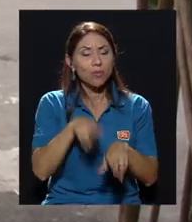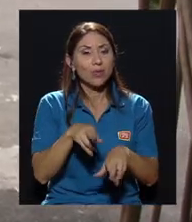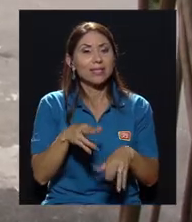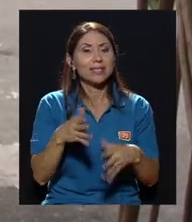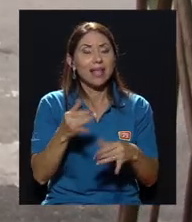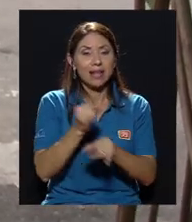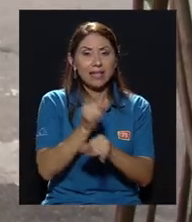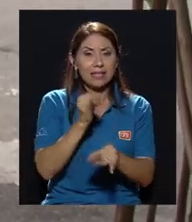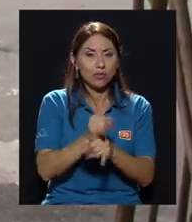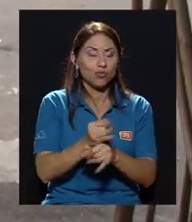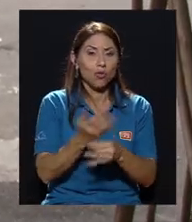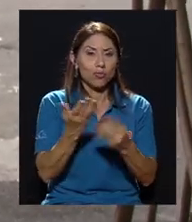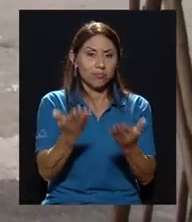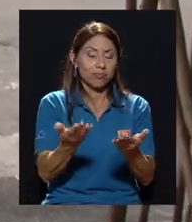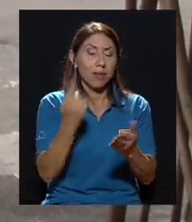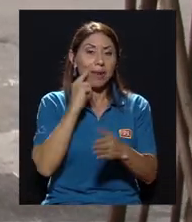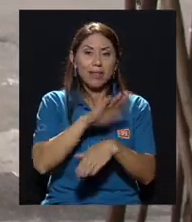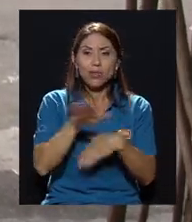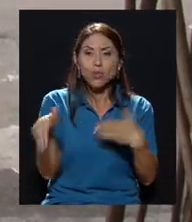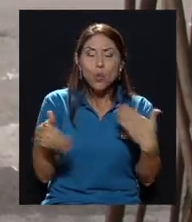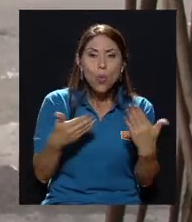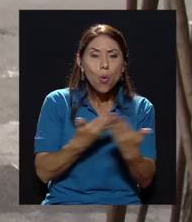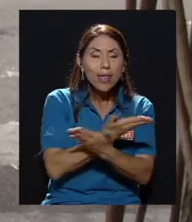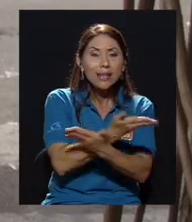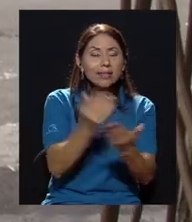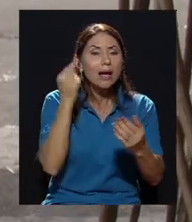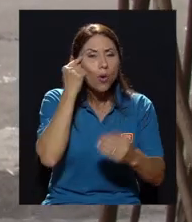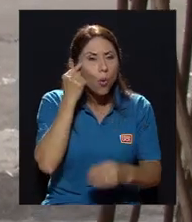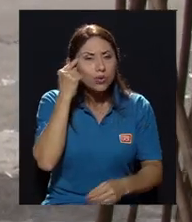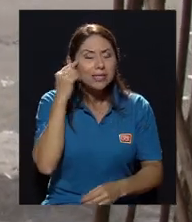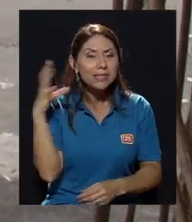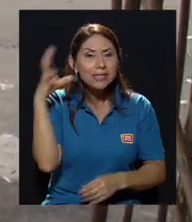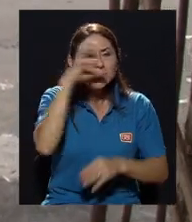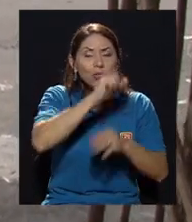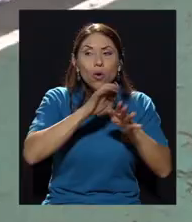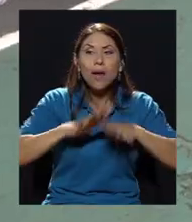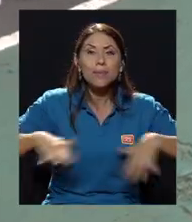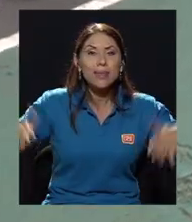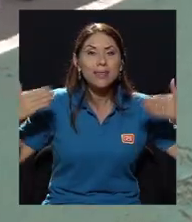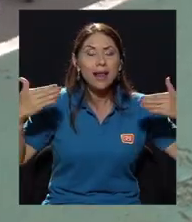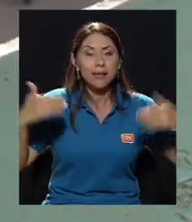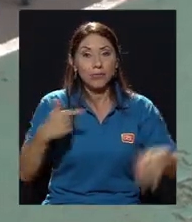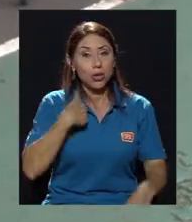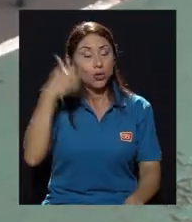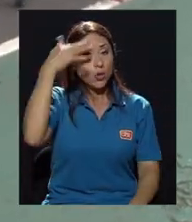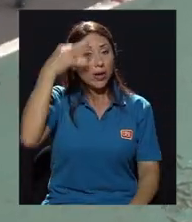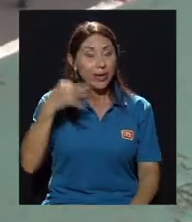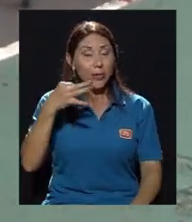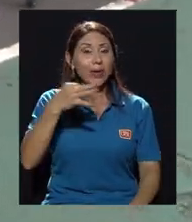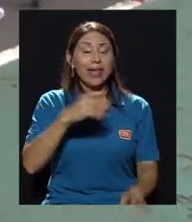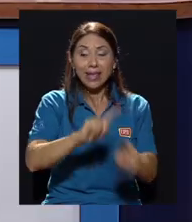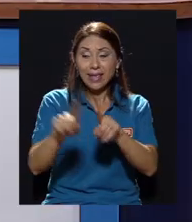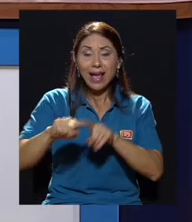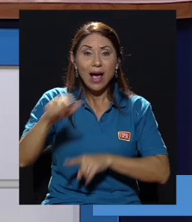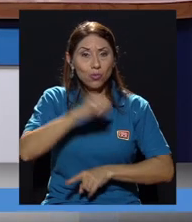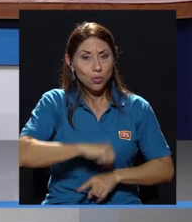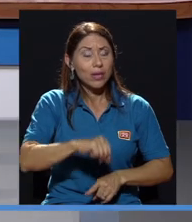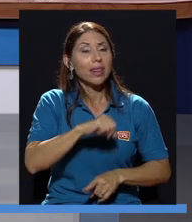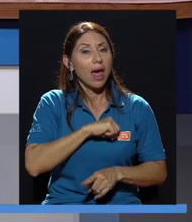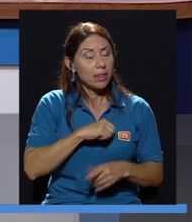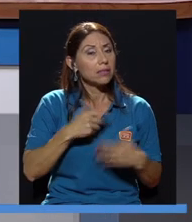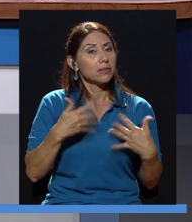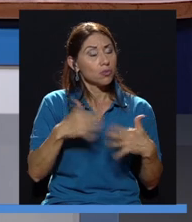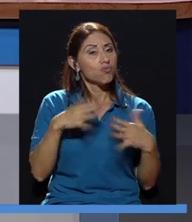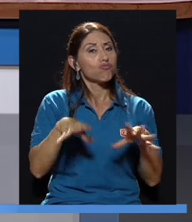la respuesta de la institución como tal a toda esta concienciación ambiental? Creo que desde las autoridades hemos